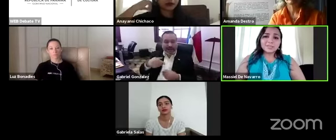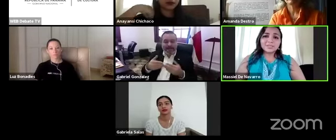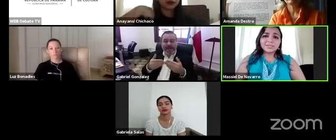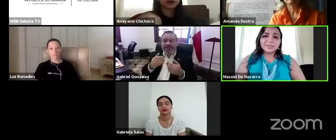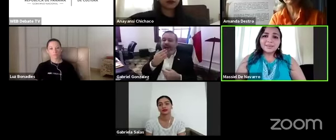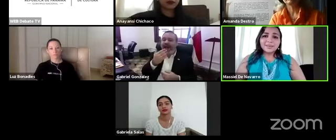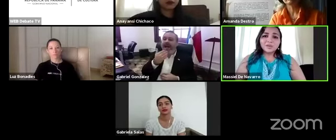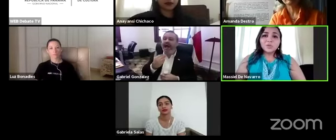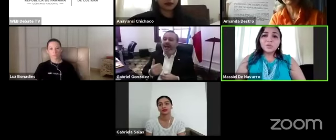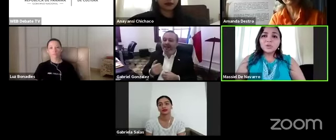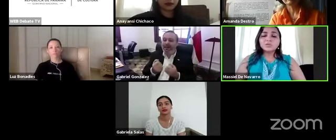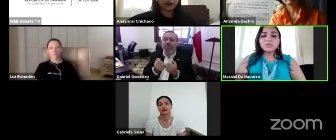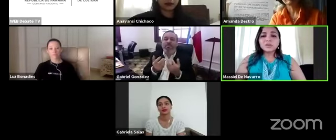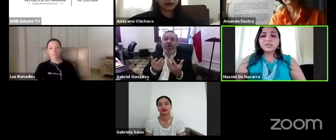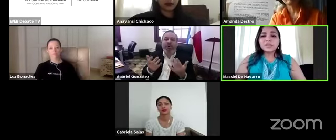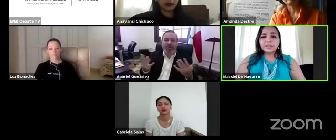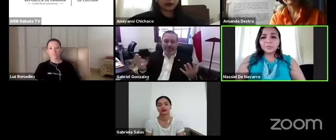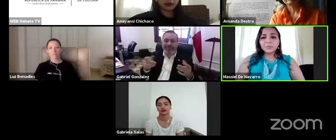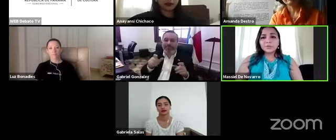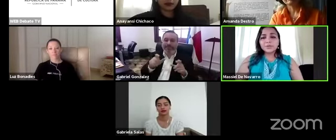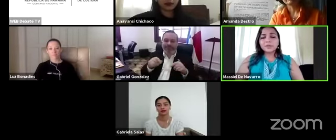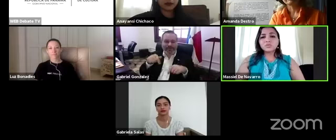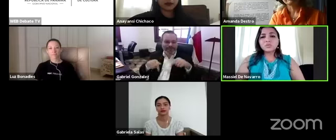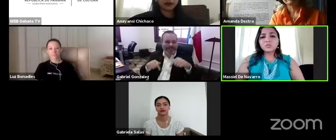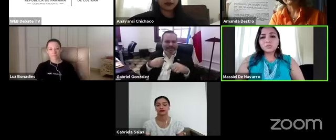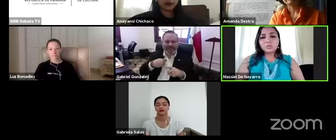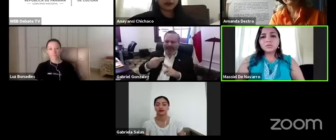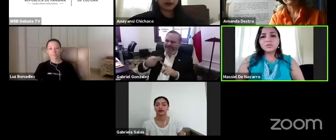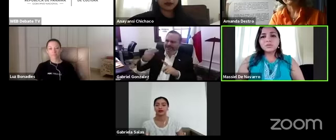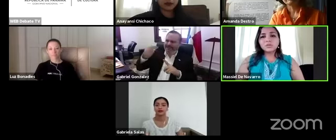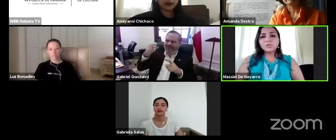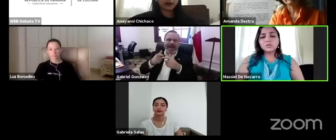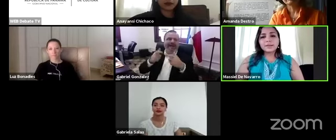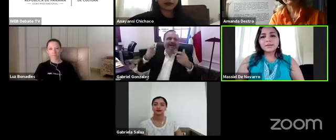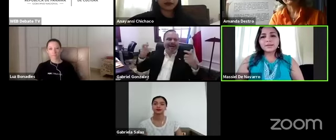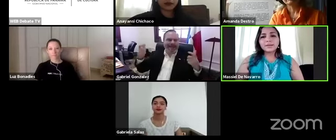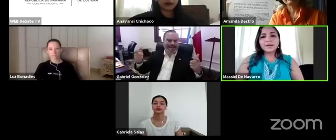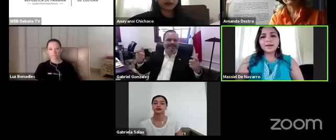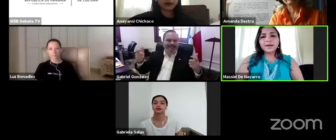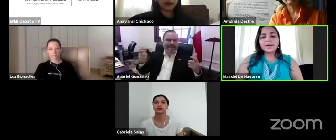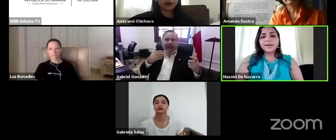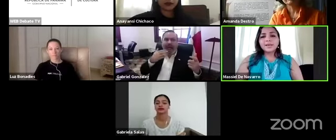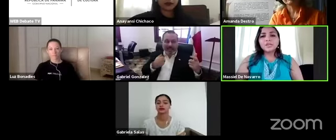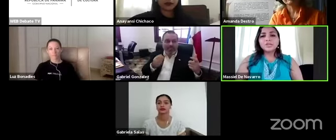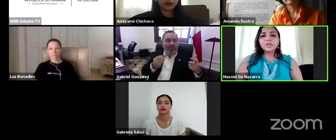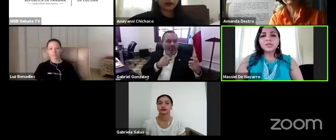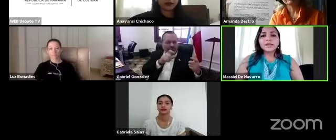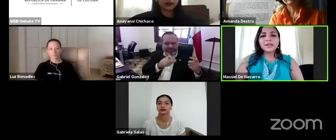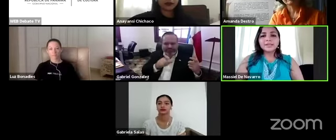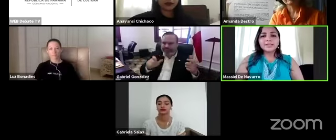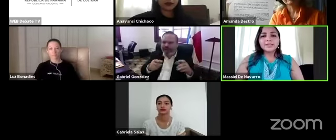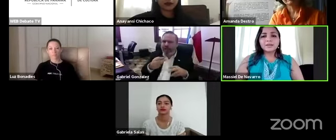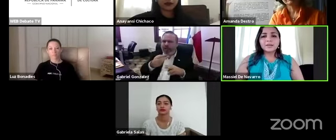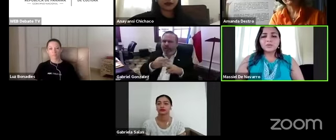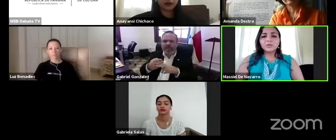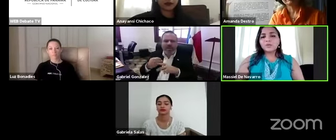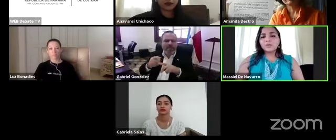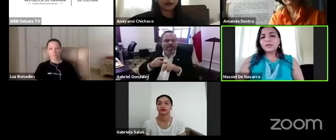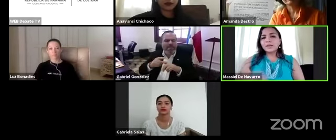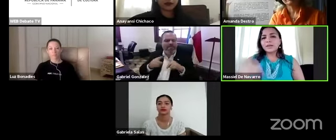las personas los mismos museos tienen que dar prueba de su conocimiento y mostrar la historia grande